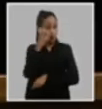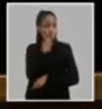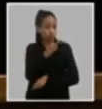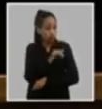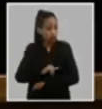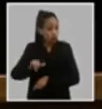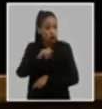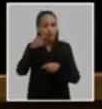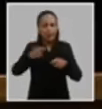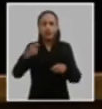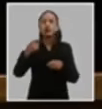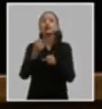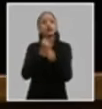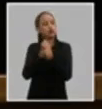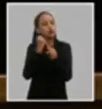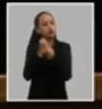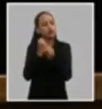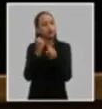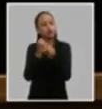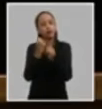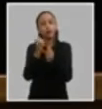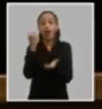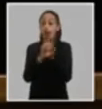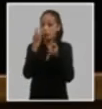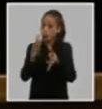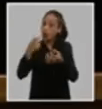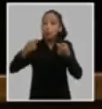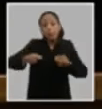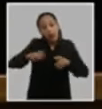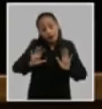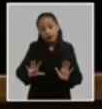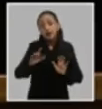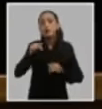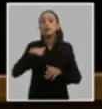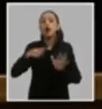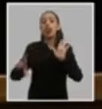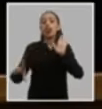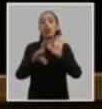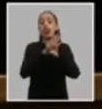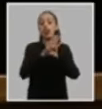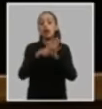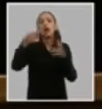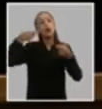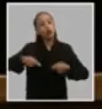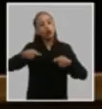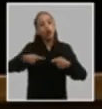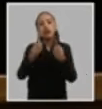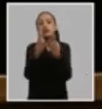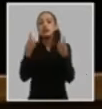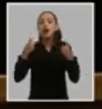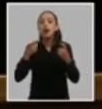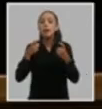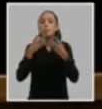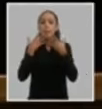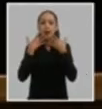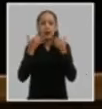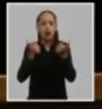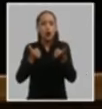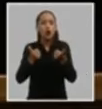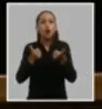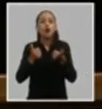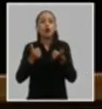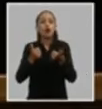que laboren y aprueben según el caso las normas jurídicas necesarias para continuar perfeccionando la base legal e